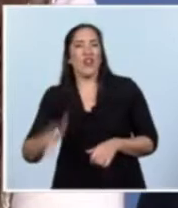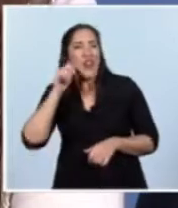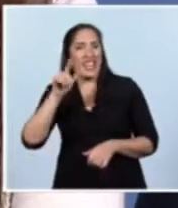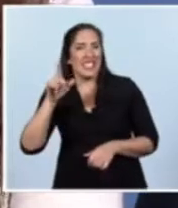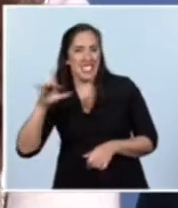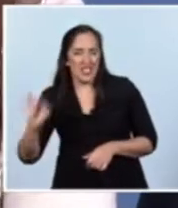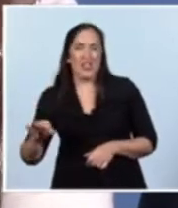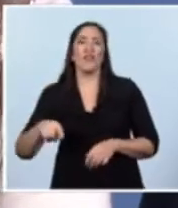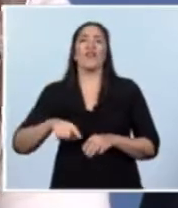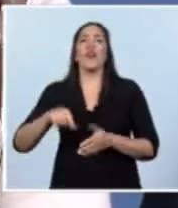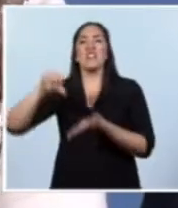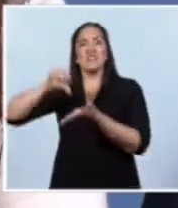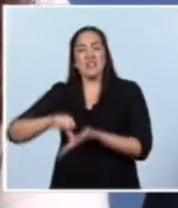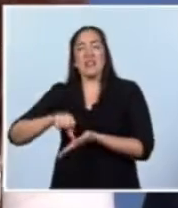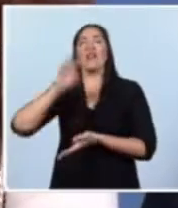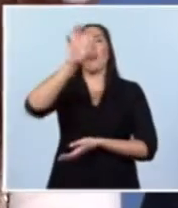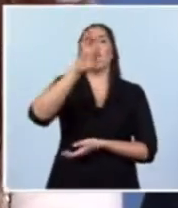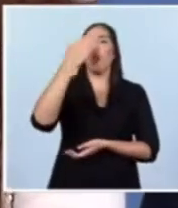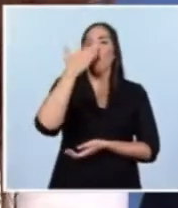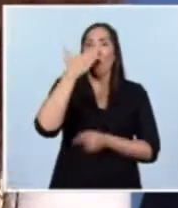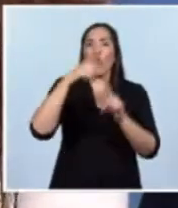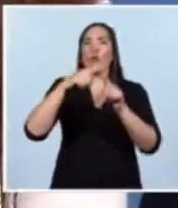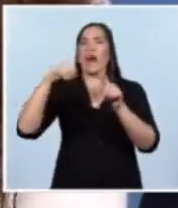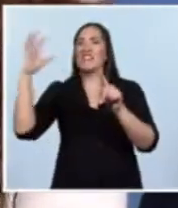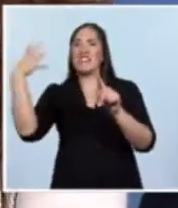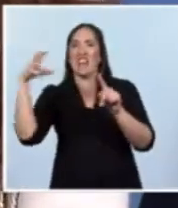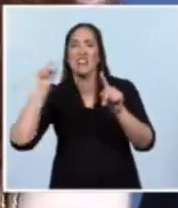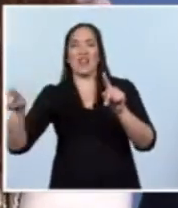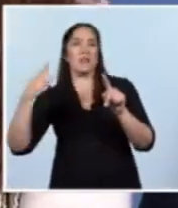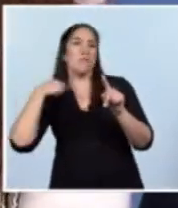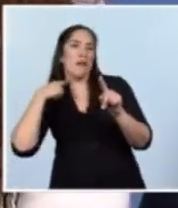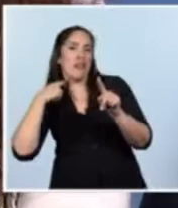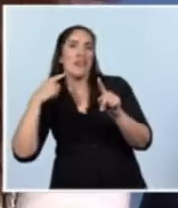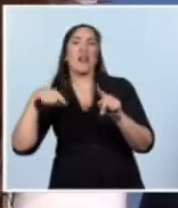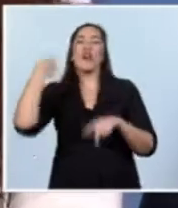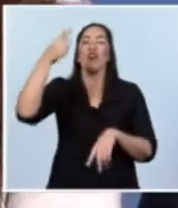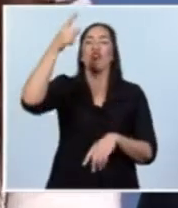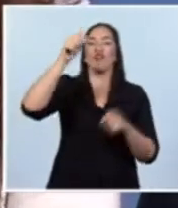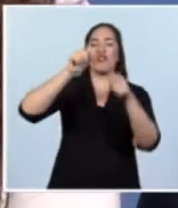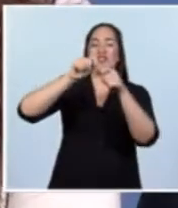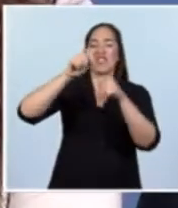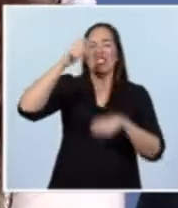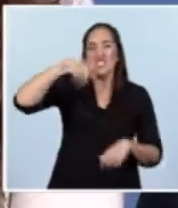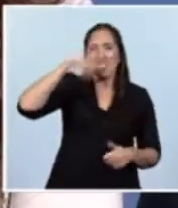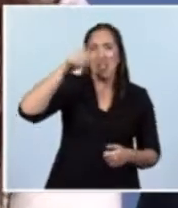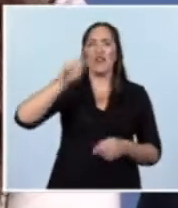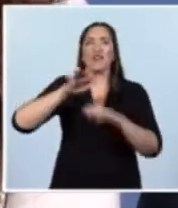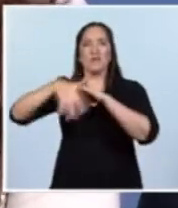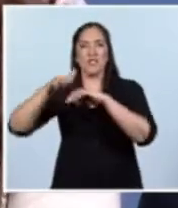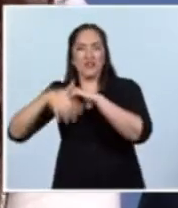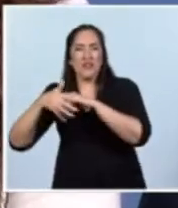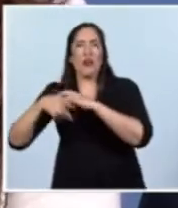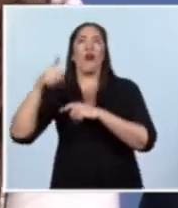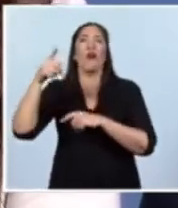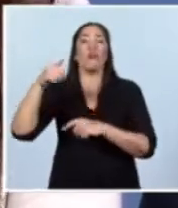región centro con sede en Córdoba y satélite en Paraná, región noreste con sede en Resistencia y satélite en Misiones. Ciudad